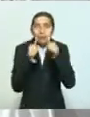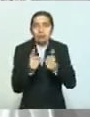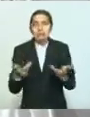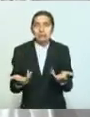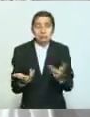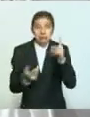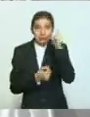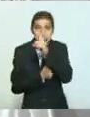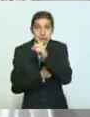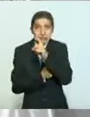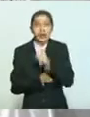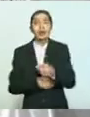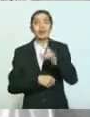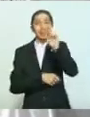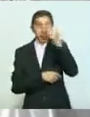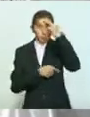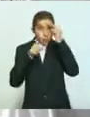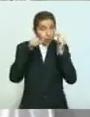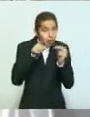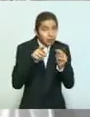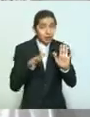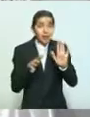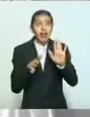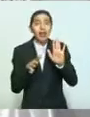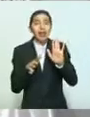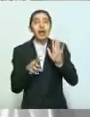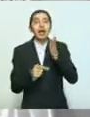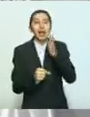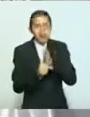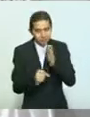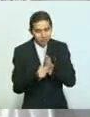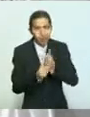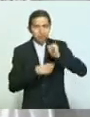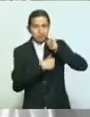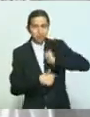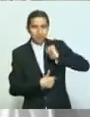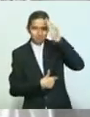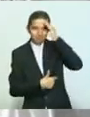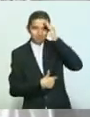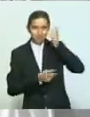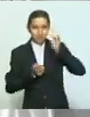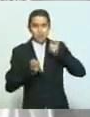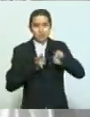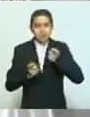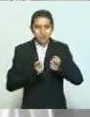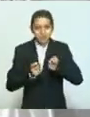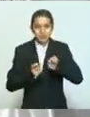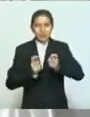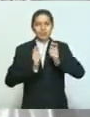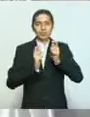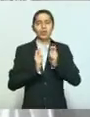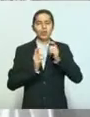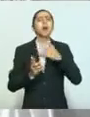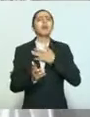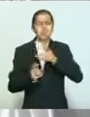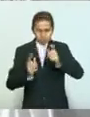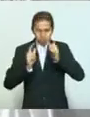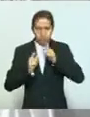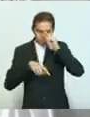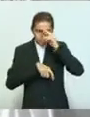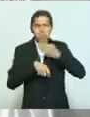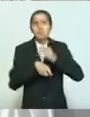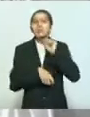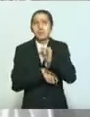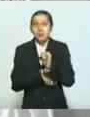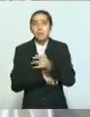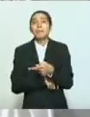en esta crisis hay una parte que nos toca a las autoridades, sin duda, y así la asumo yo. Pero hay